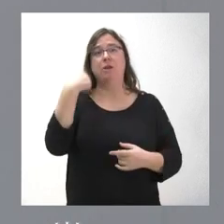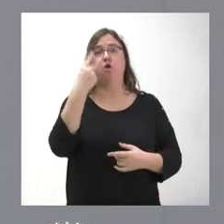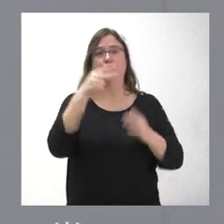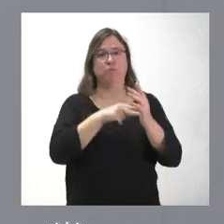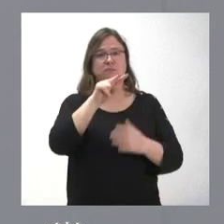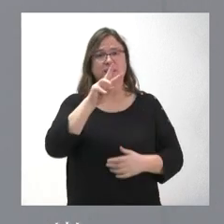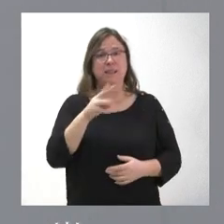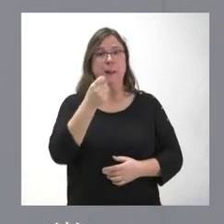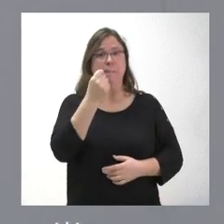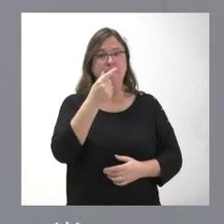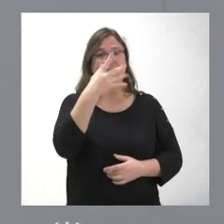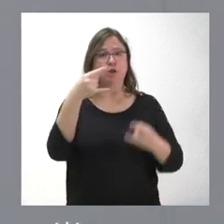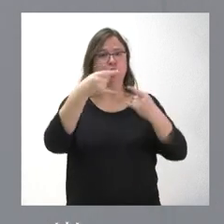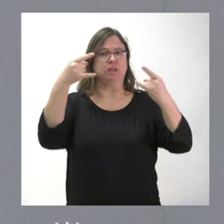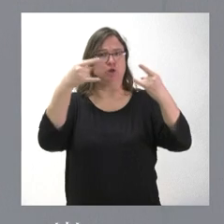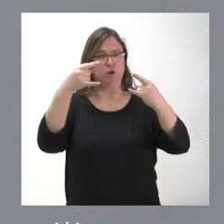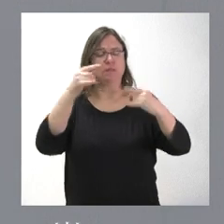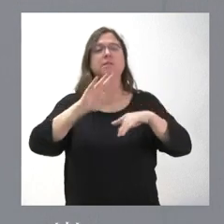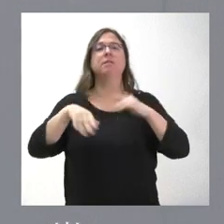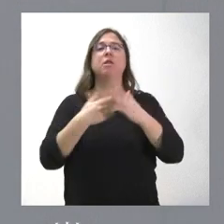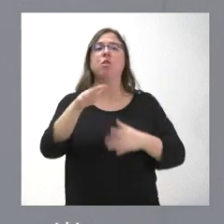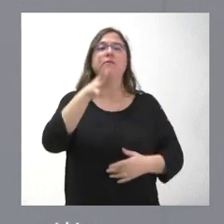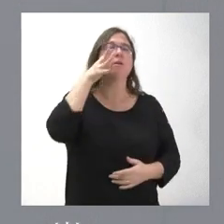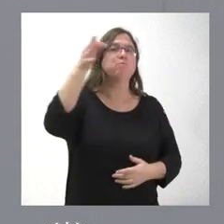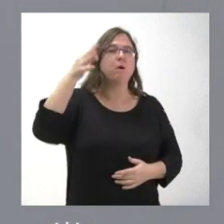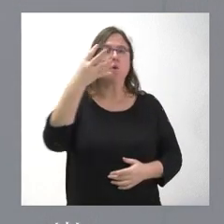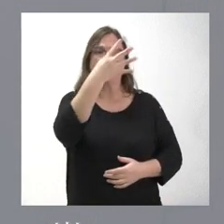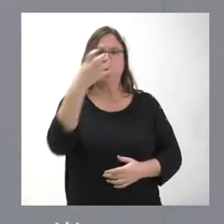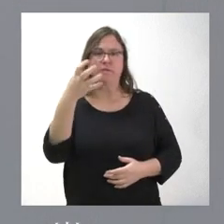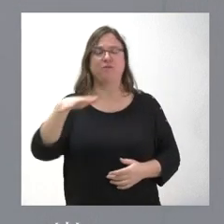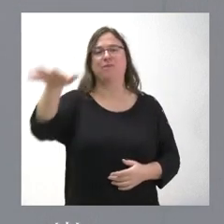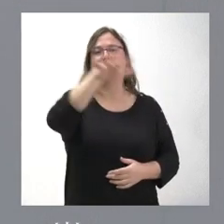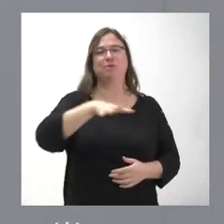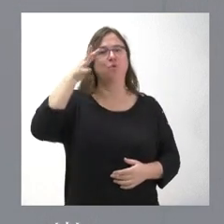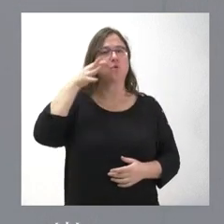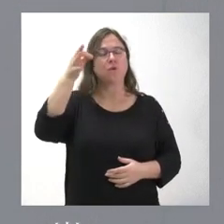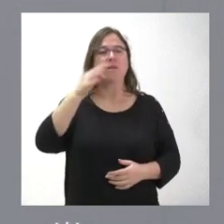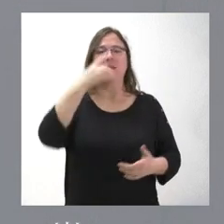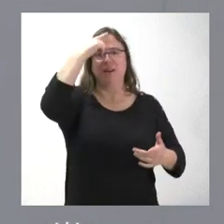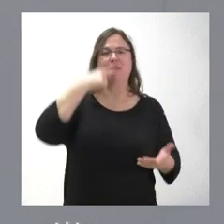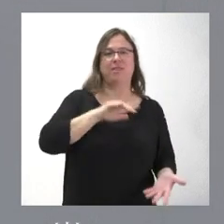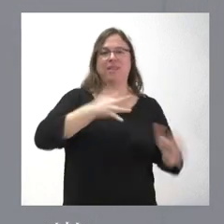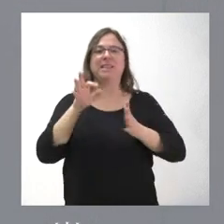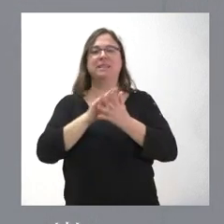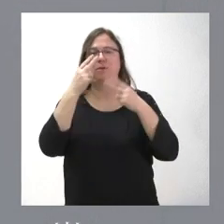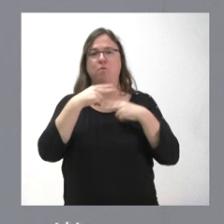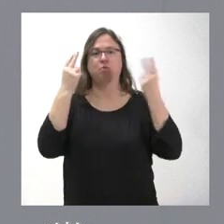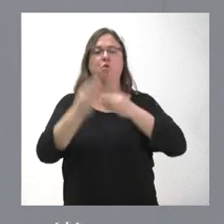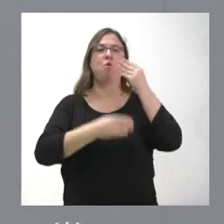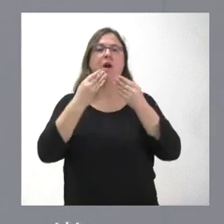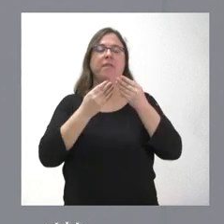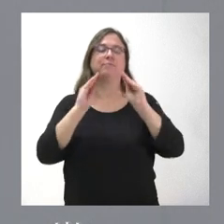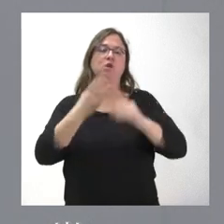1.500 sensores en 400 municipios del mundo rural para digitalizar los servicios públicos que prestan a las entidades